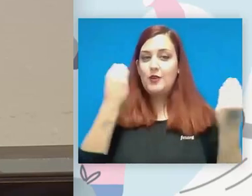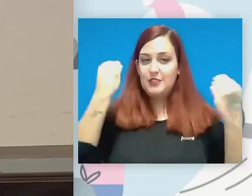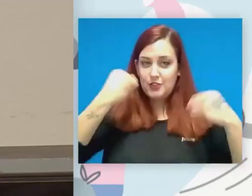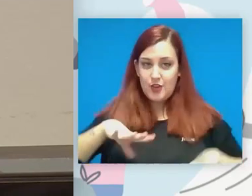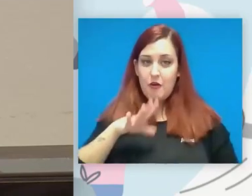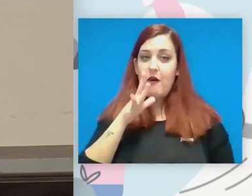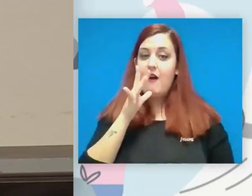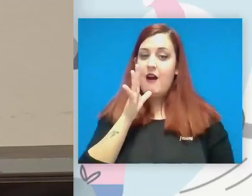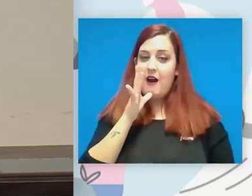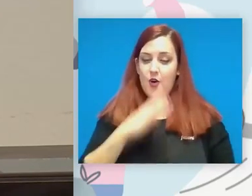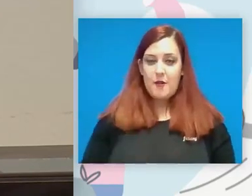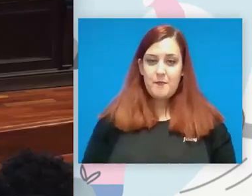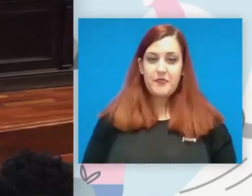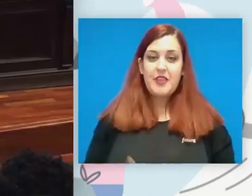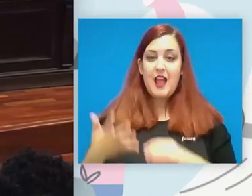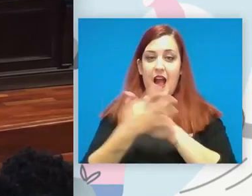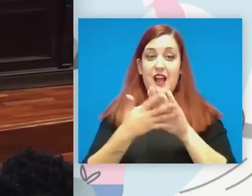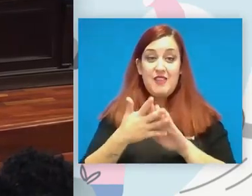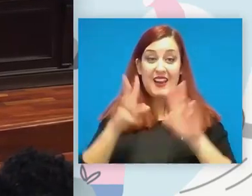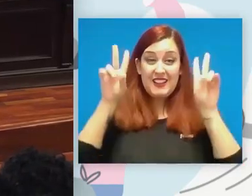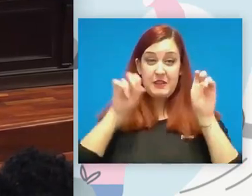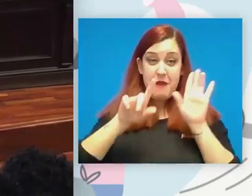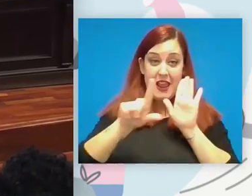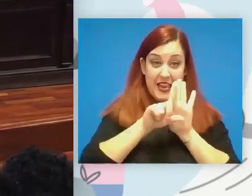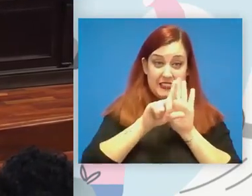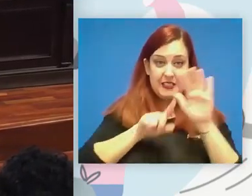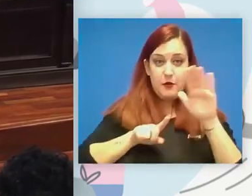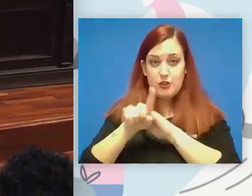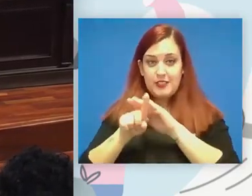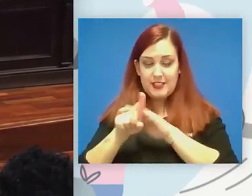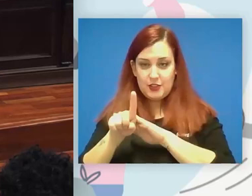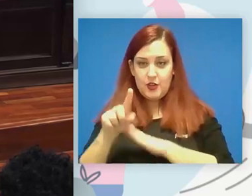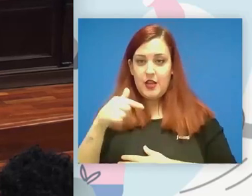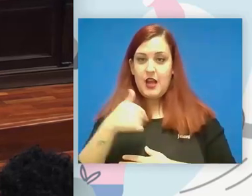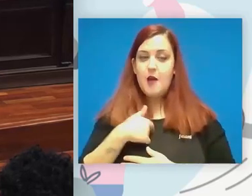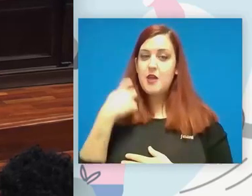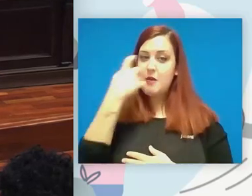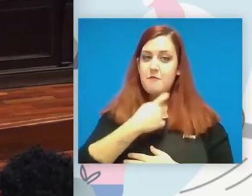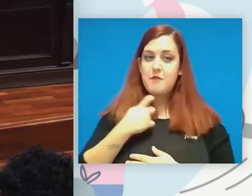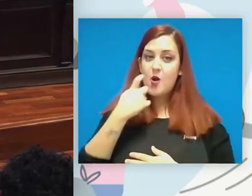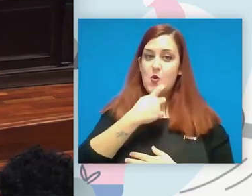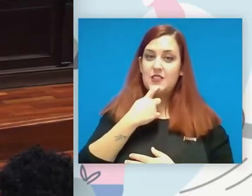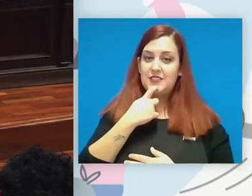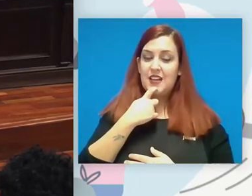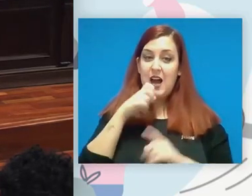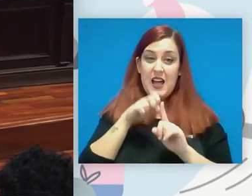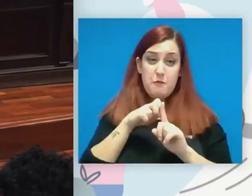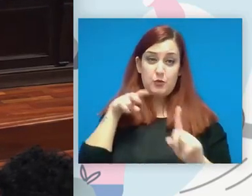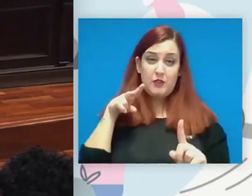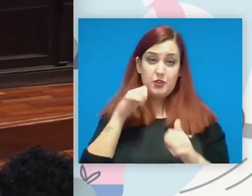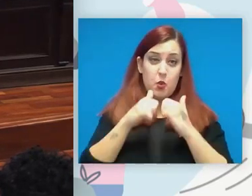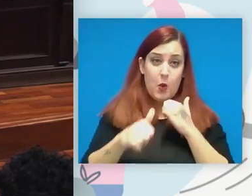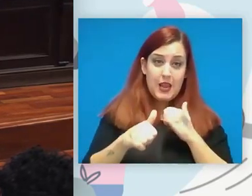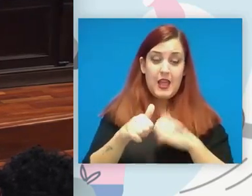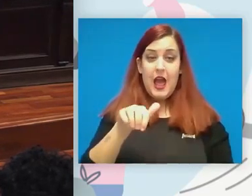al hablar de aspectos legislativos y de gestión. Y ahí, la verdad es que me cuesta, no sé si hablar desde qué punto de vista, el académico,